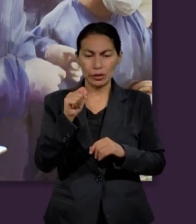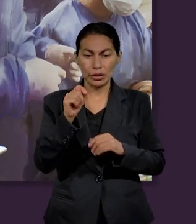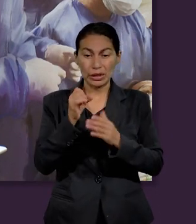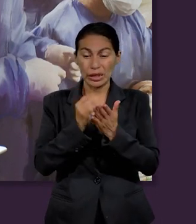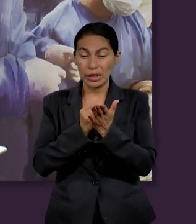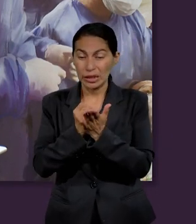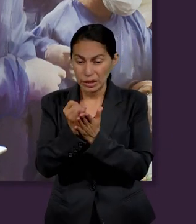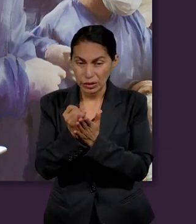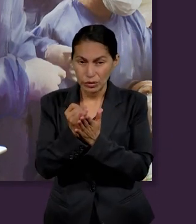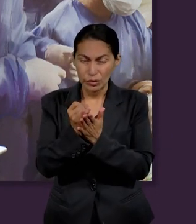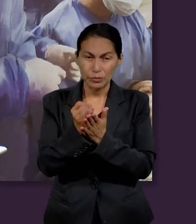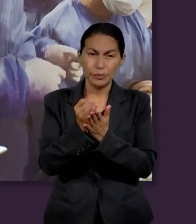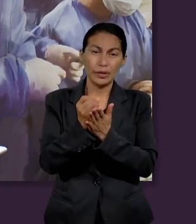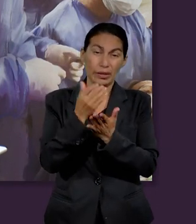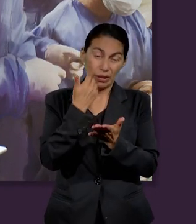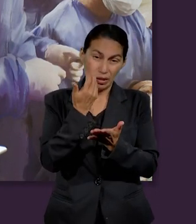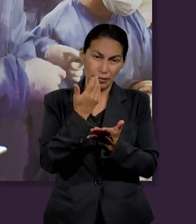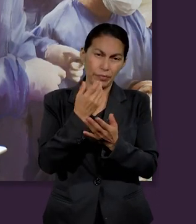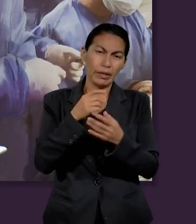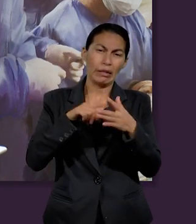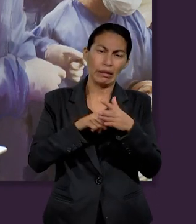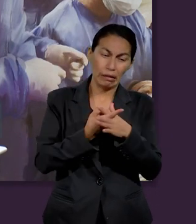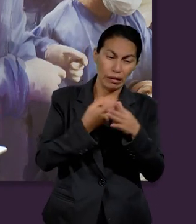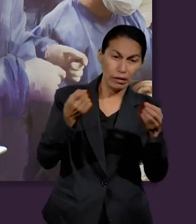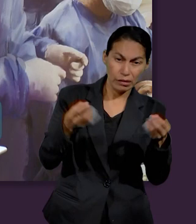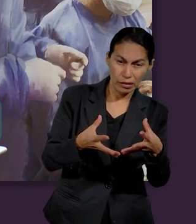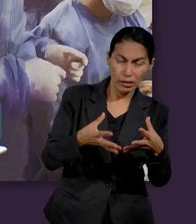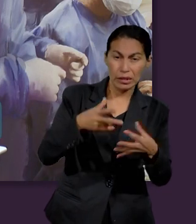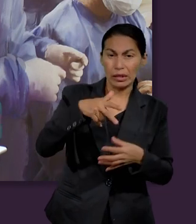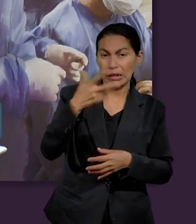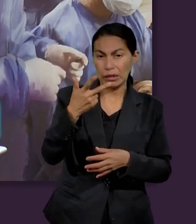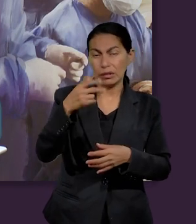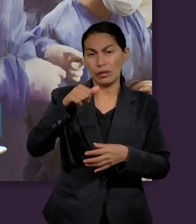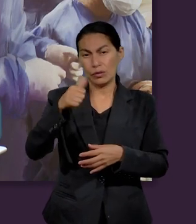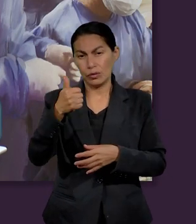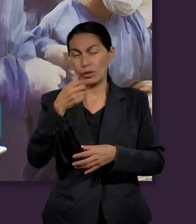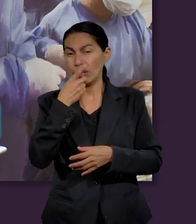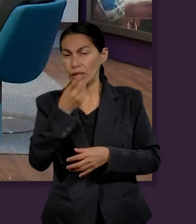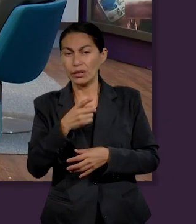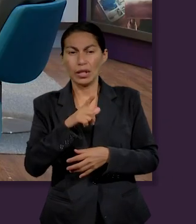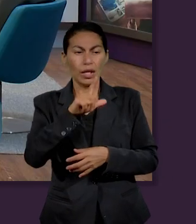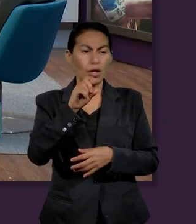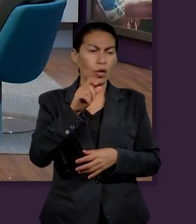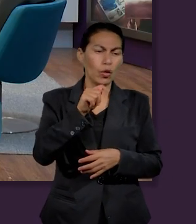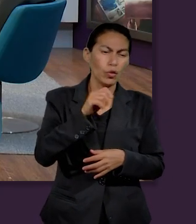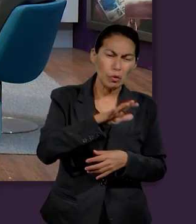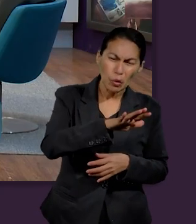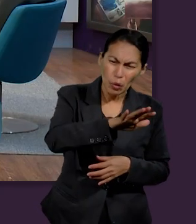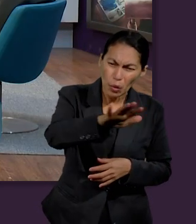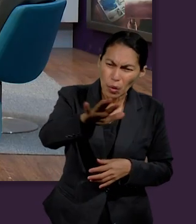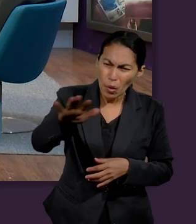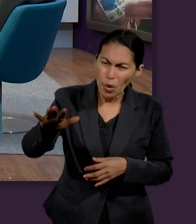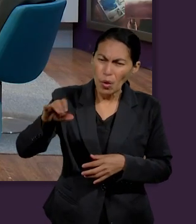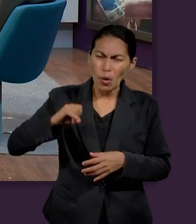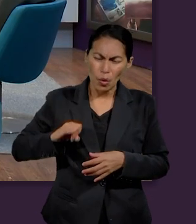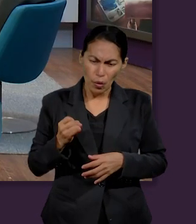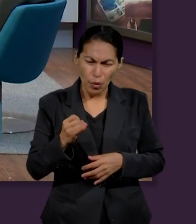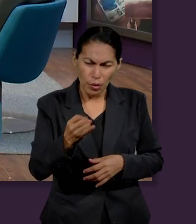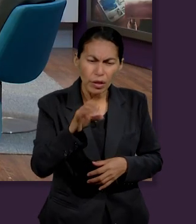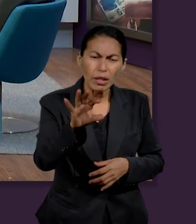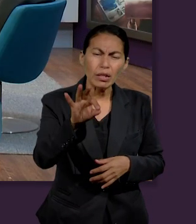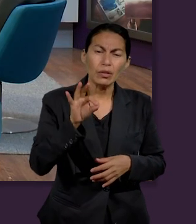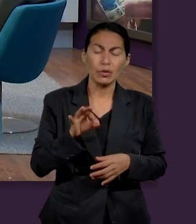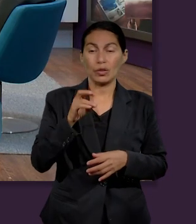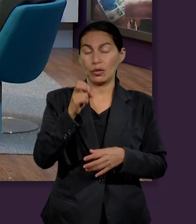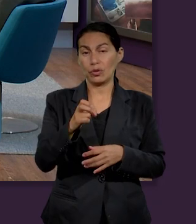una decisión y la vemos en Génesis 13, 11, que dice Entonces Lot escogió para sí toda la llanura del Jordán y